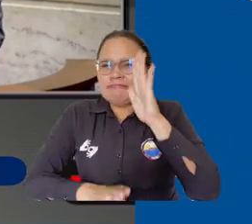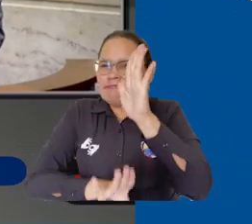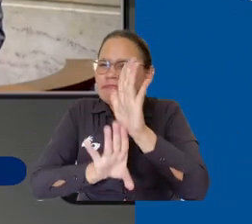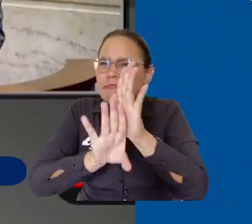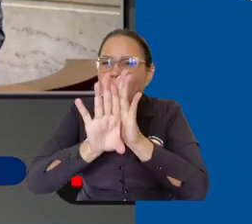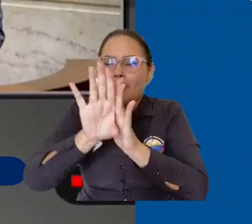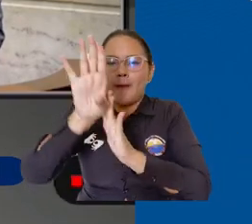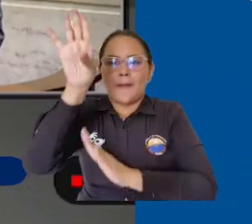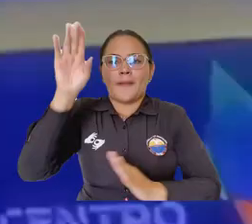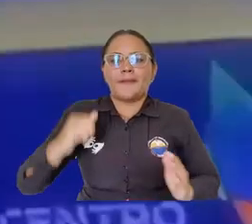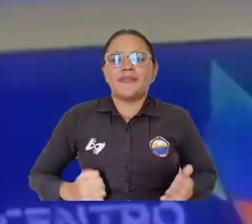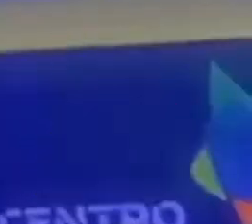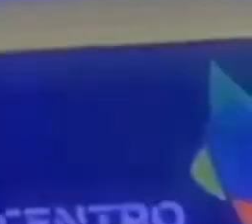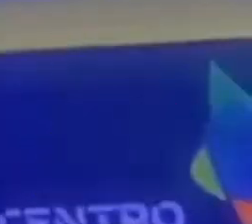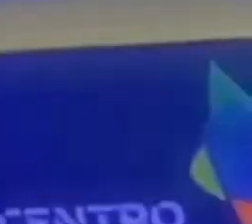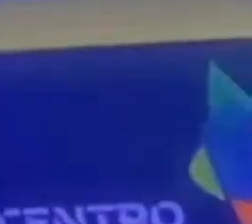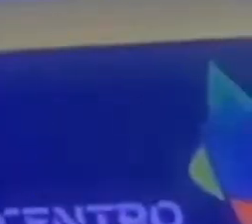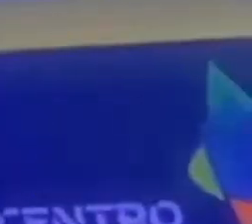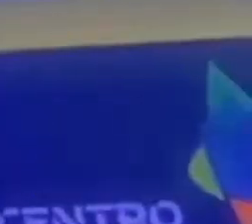con resiliencia.